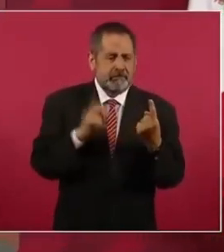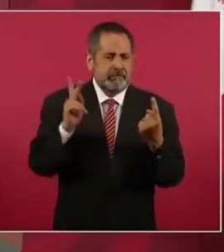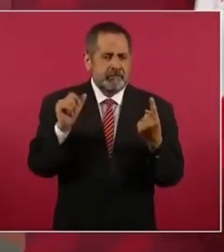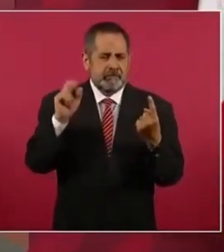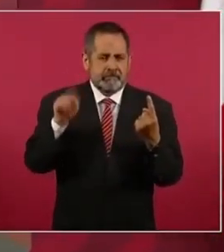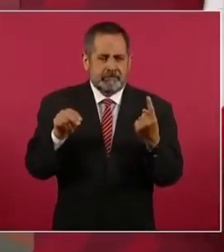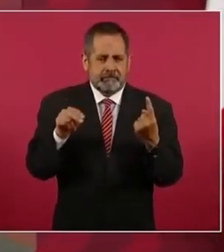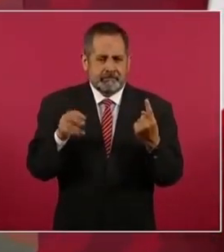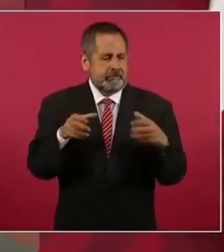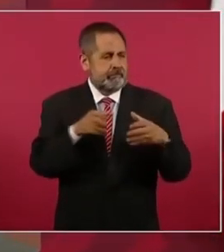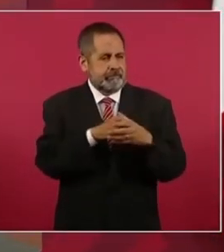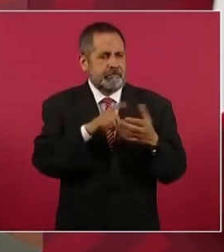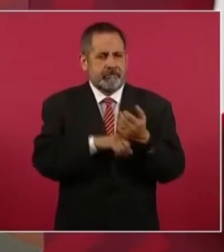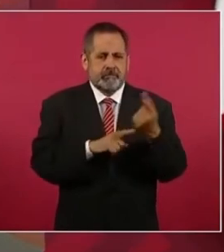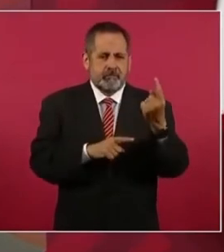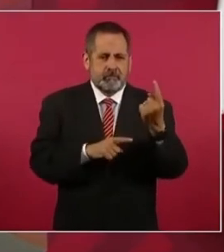PAN,